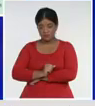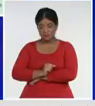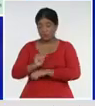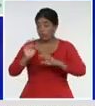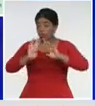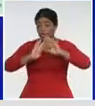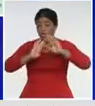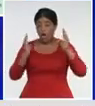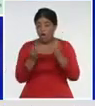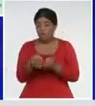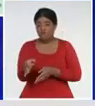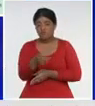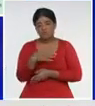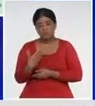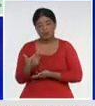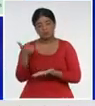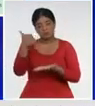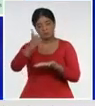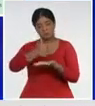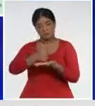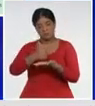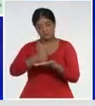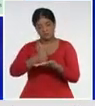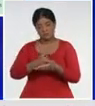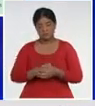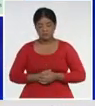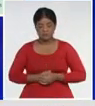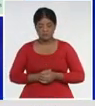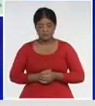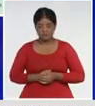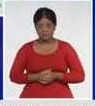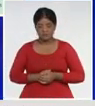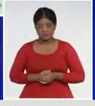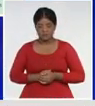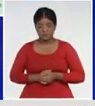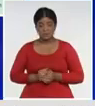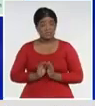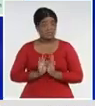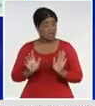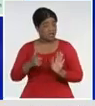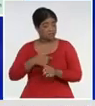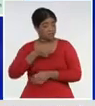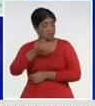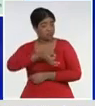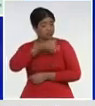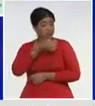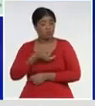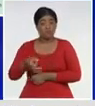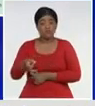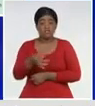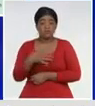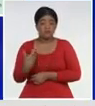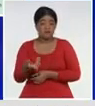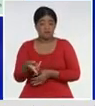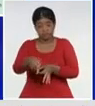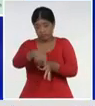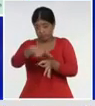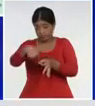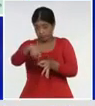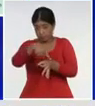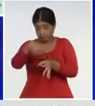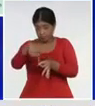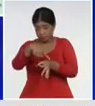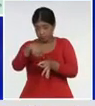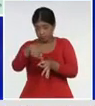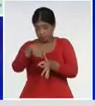municipio, Cabecera, los dos casos, y, como ya había dicho, el municipio especial, Isla de la Juventud,